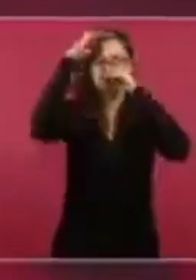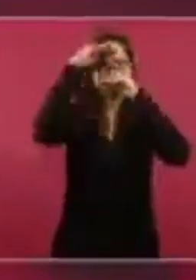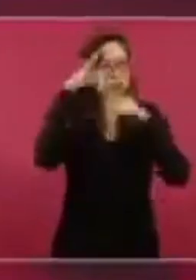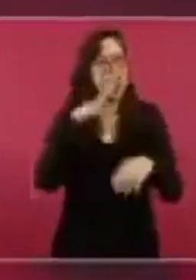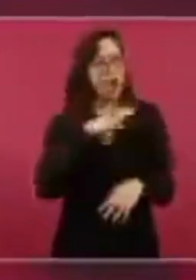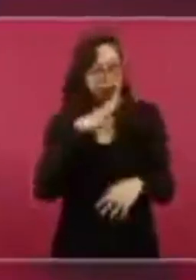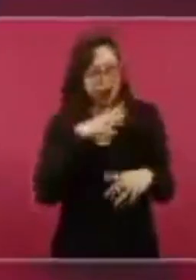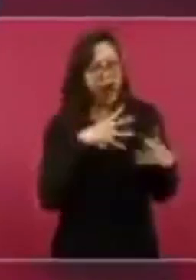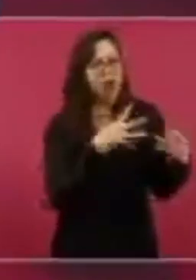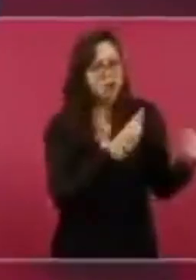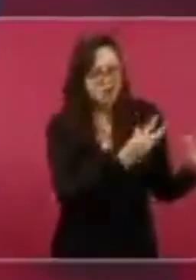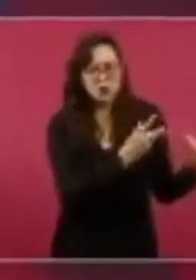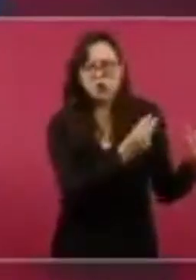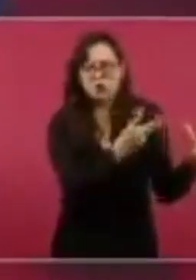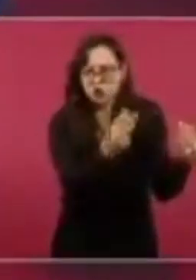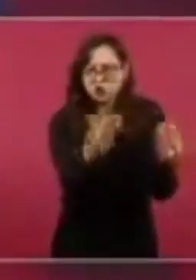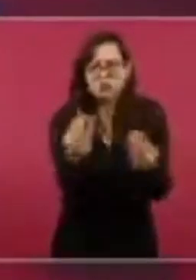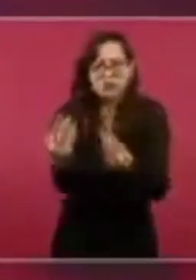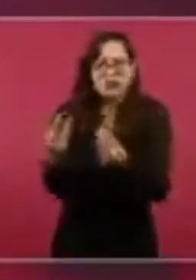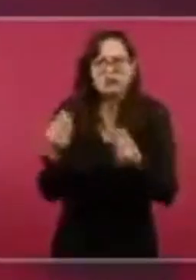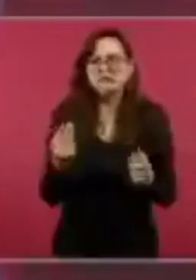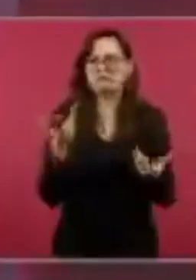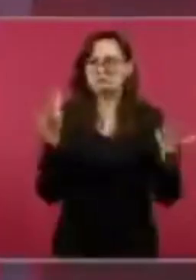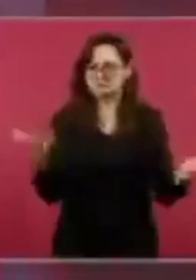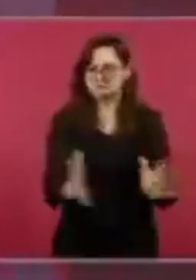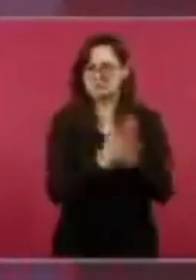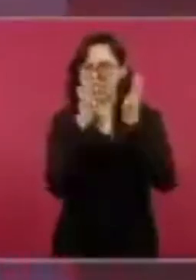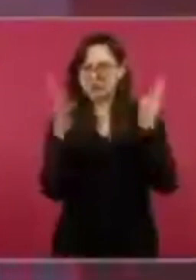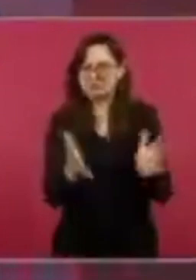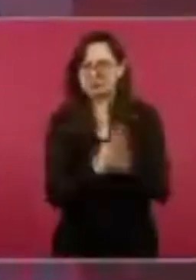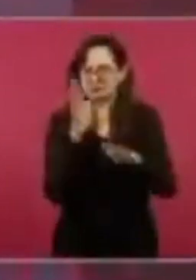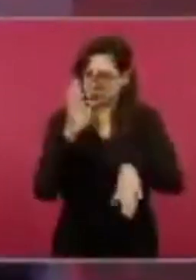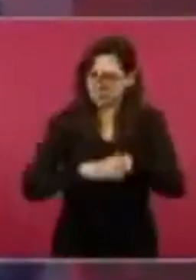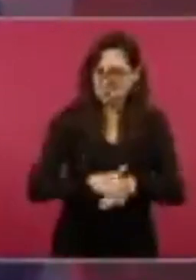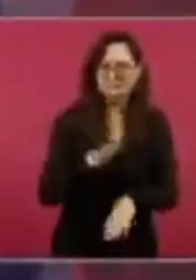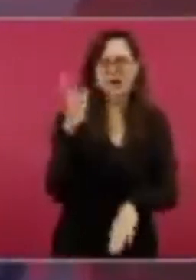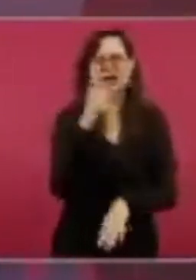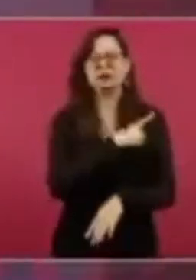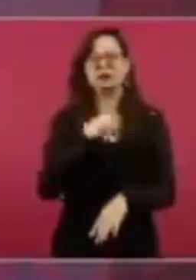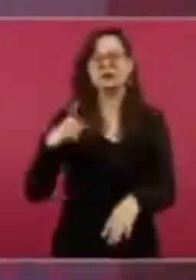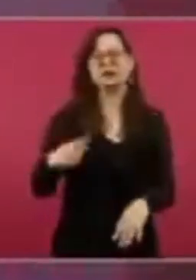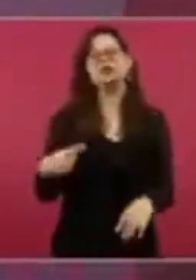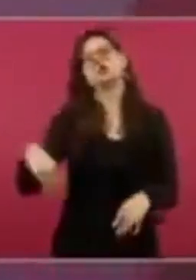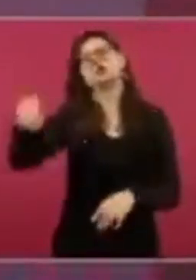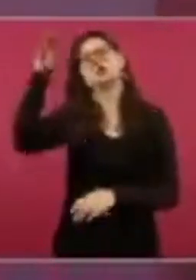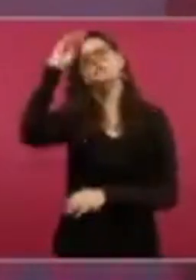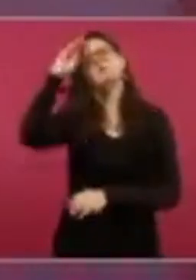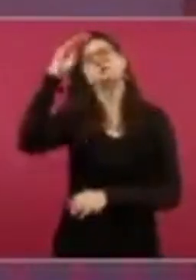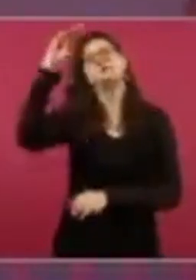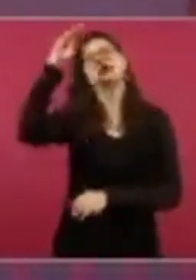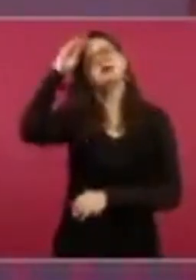Porque simpatizantes del conservadurismo en nuestro país deben de ser como 25 millones